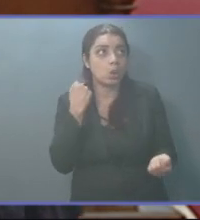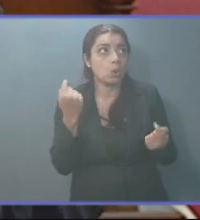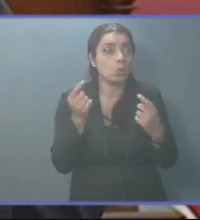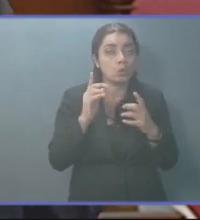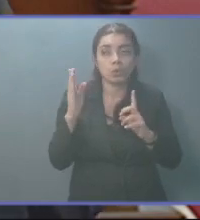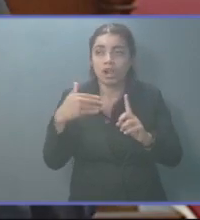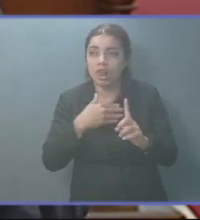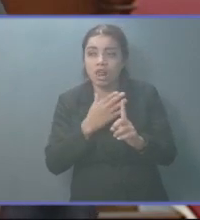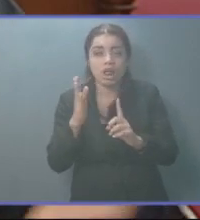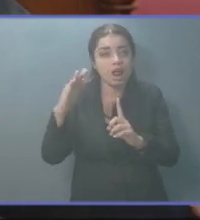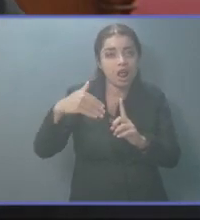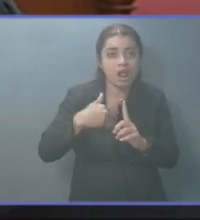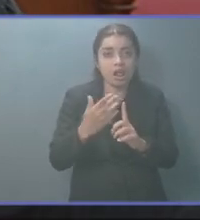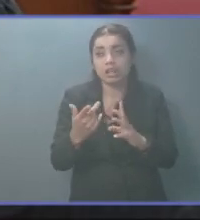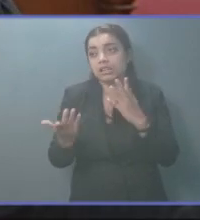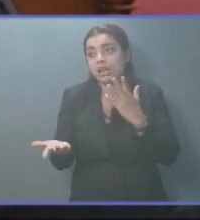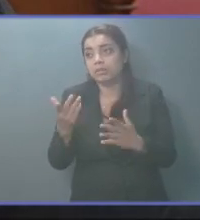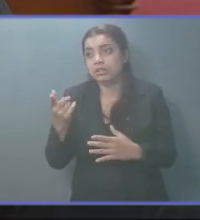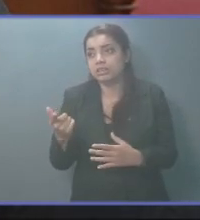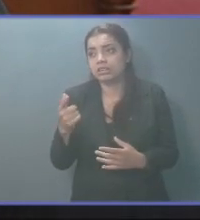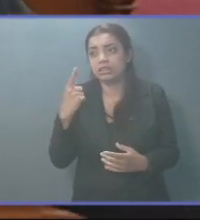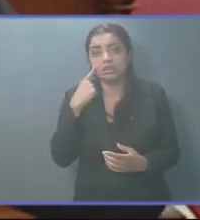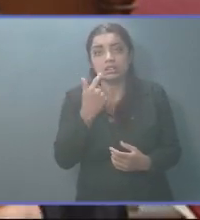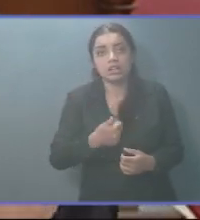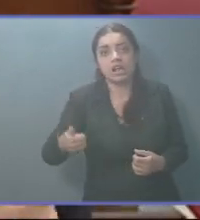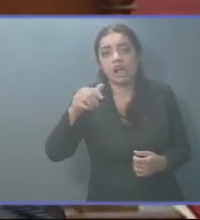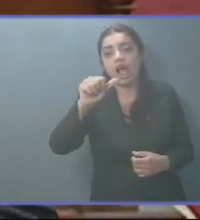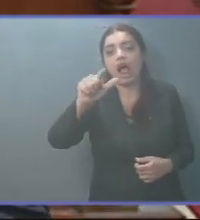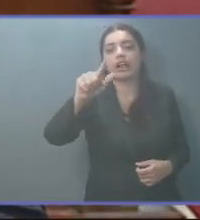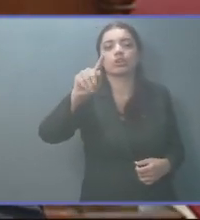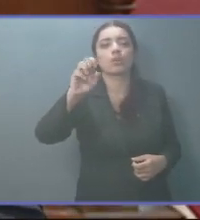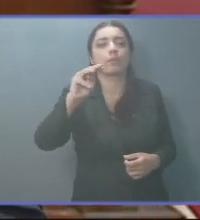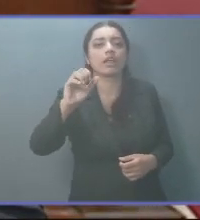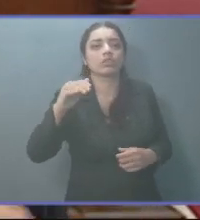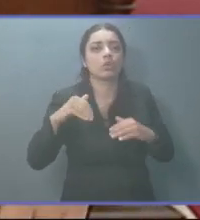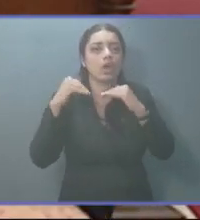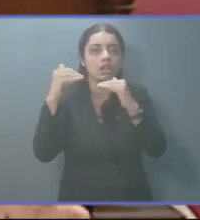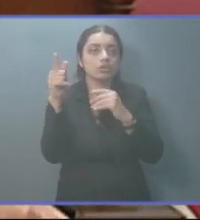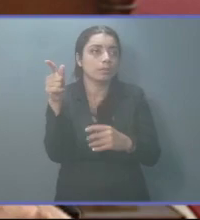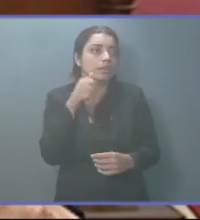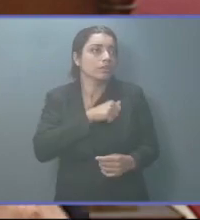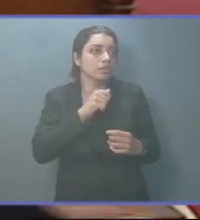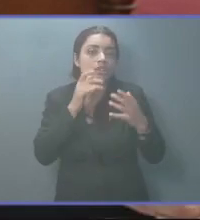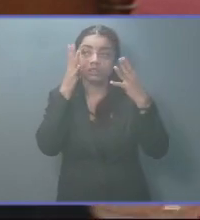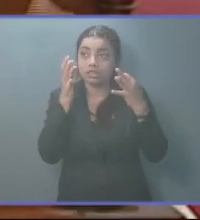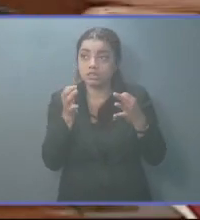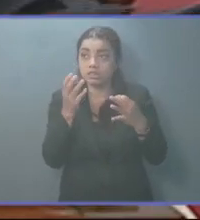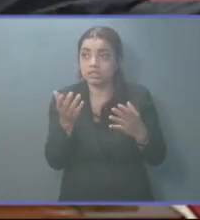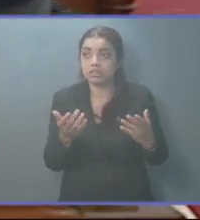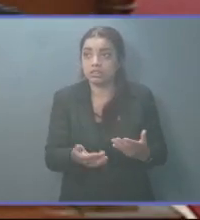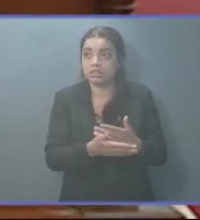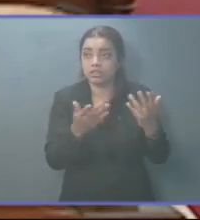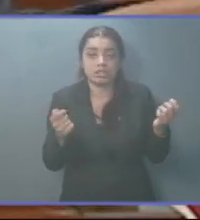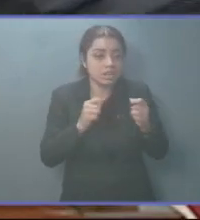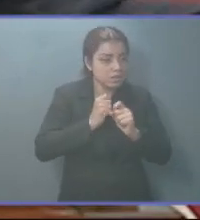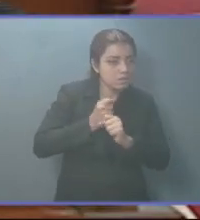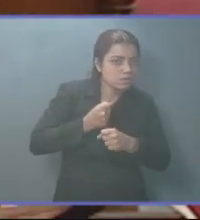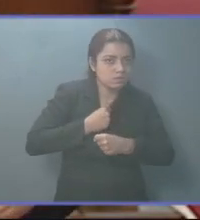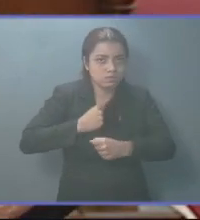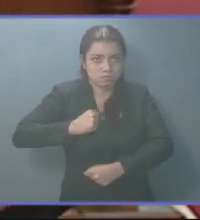a lo mejor usted está diluyendo en el alto mando, como ya expresamente lo planteó, la decisión de hacer un despliegue,